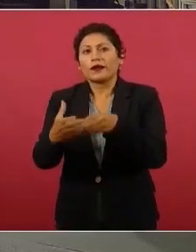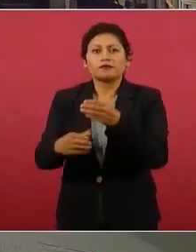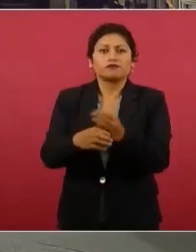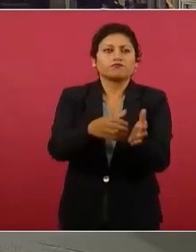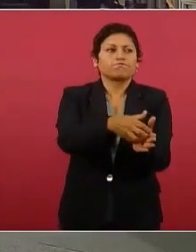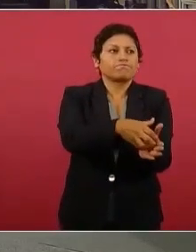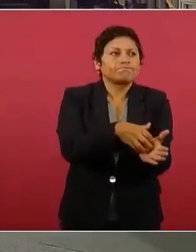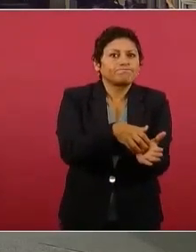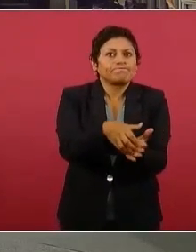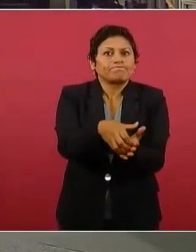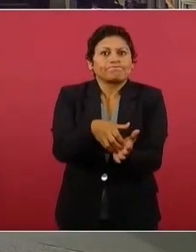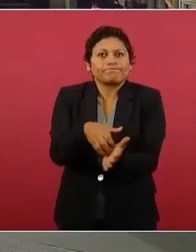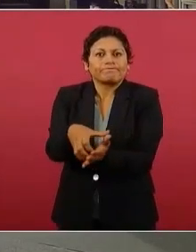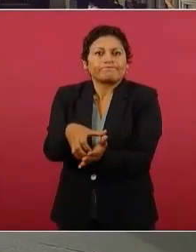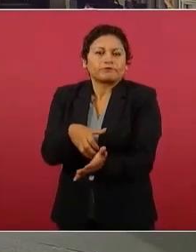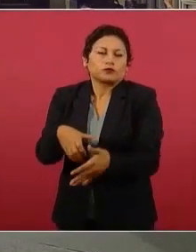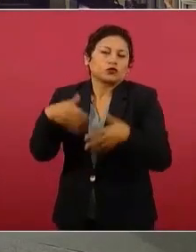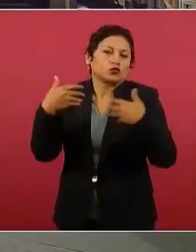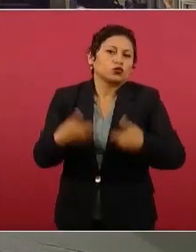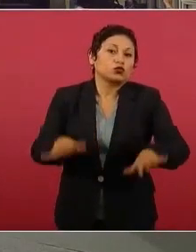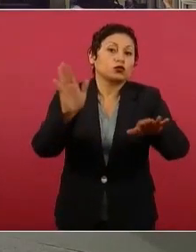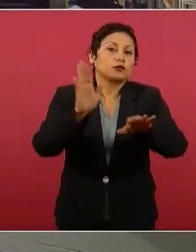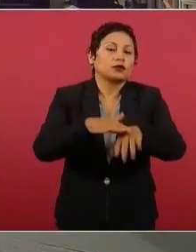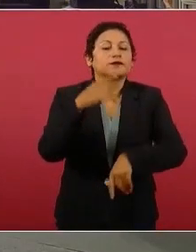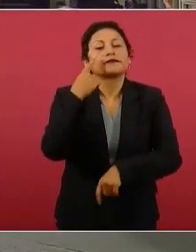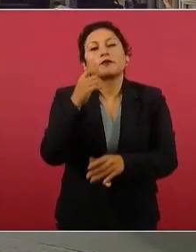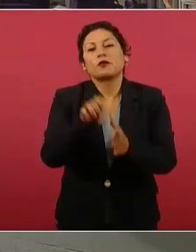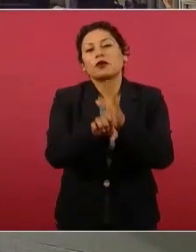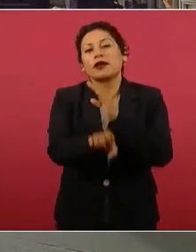Esto del aeropuerto.